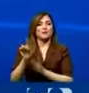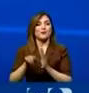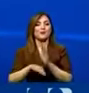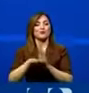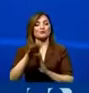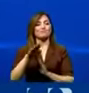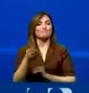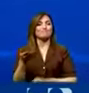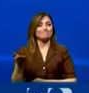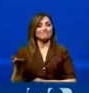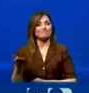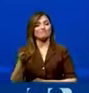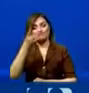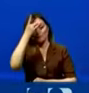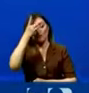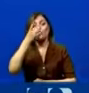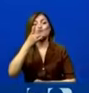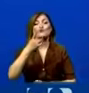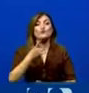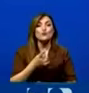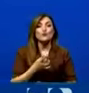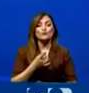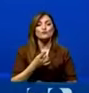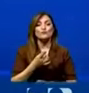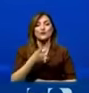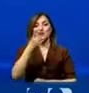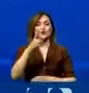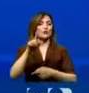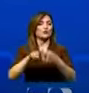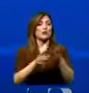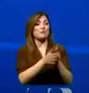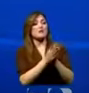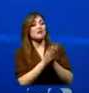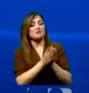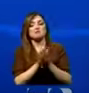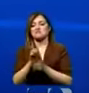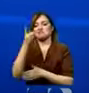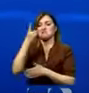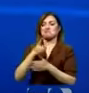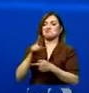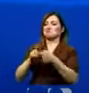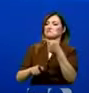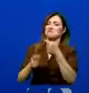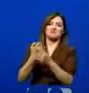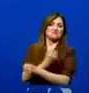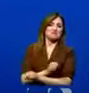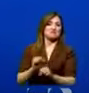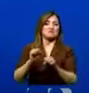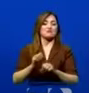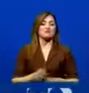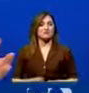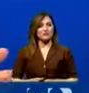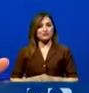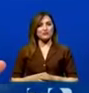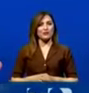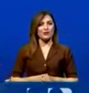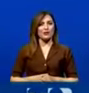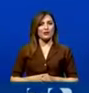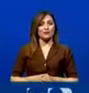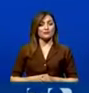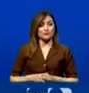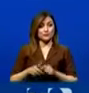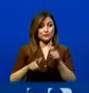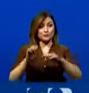de los casos a decisiones que son imposibles de tomar. De manera que se inició y todos los ecuatorianos hemos